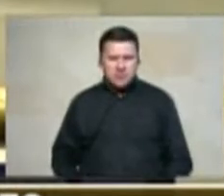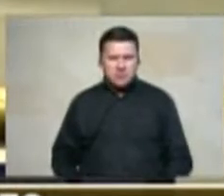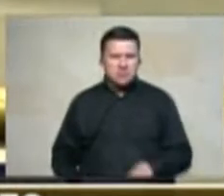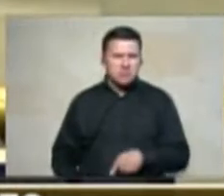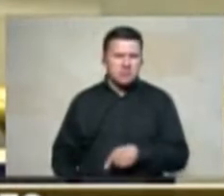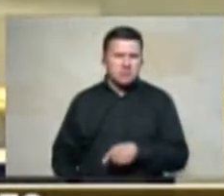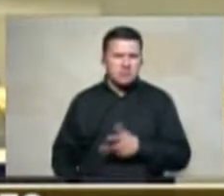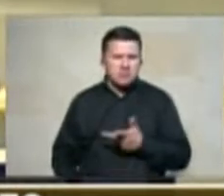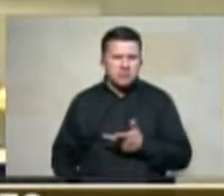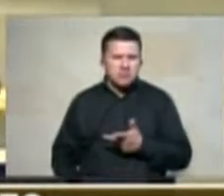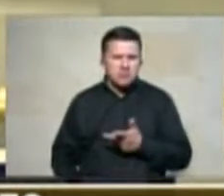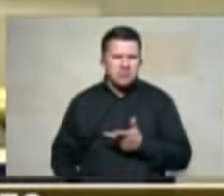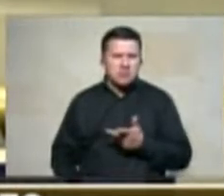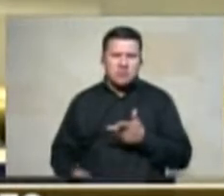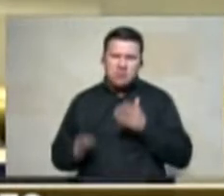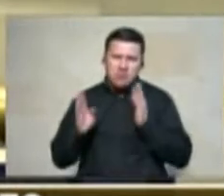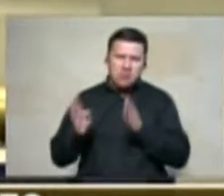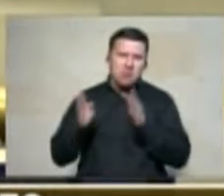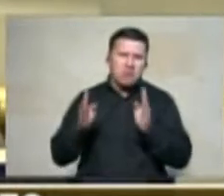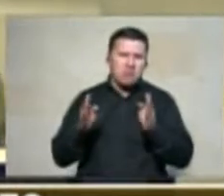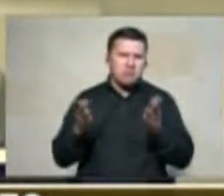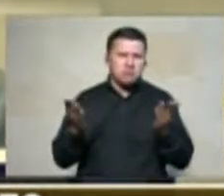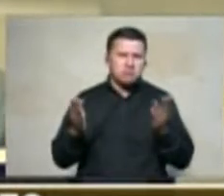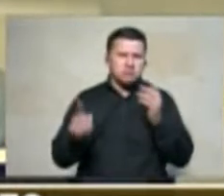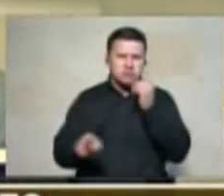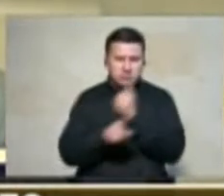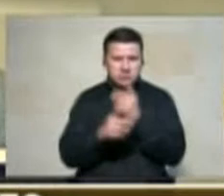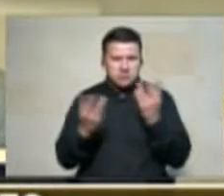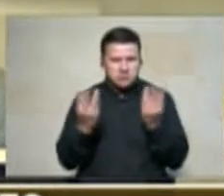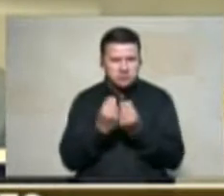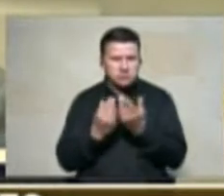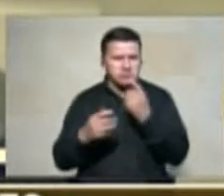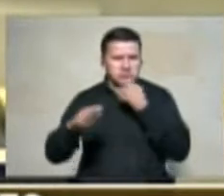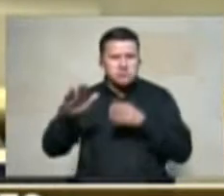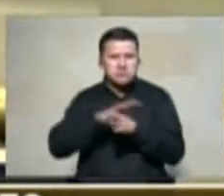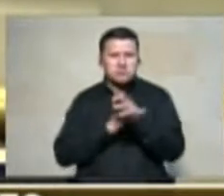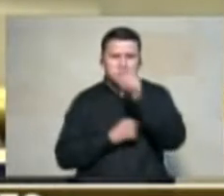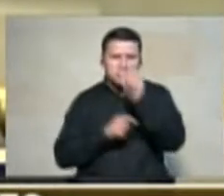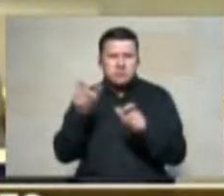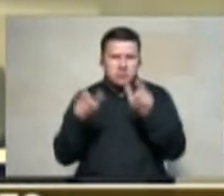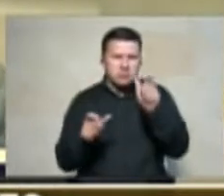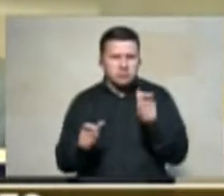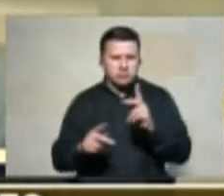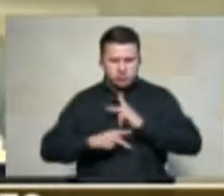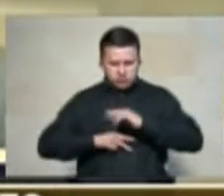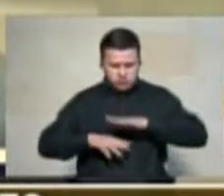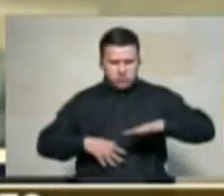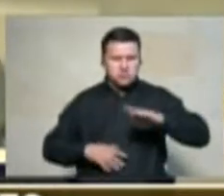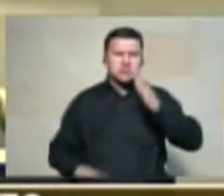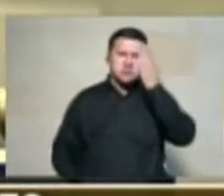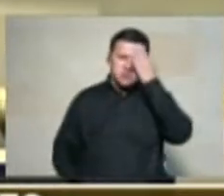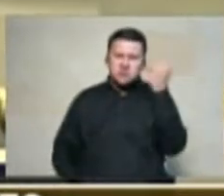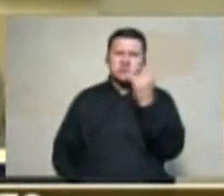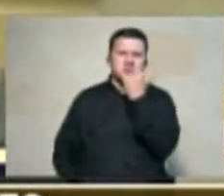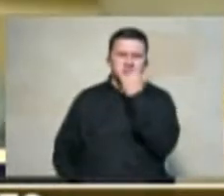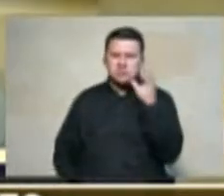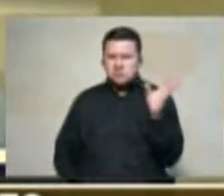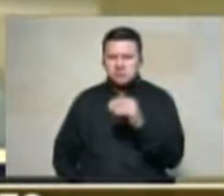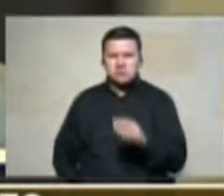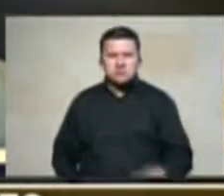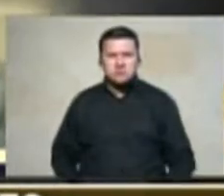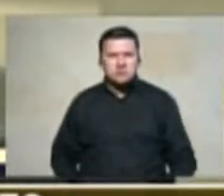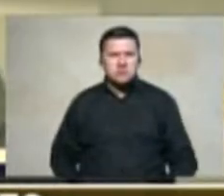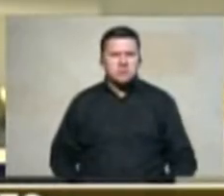única y exclusivamente del acceso a la propiedad cuando hoy todos sabemos que aquellos pequeños campesinos